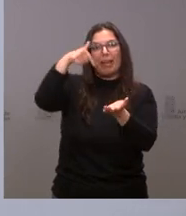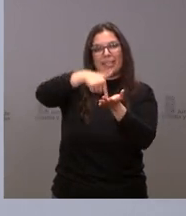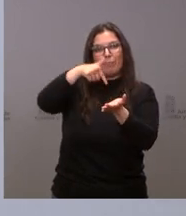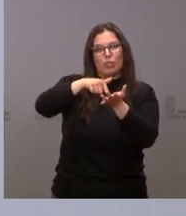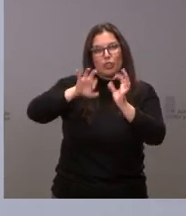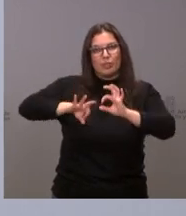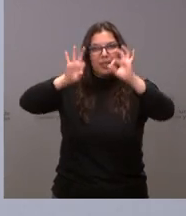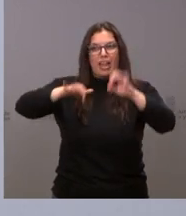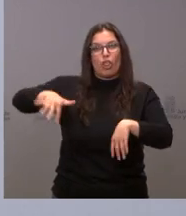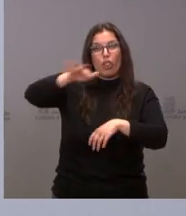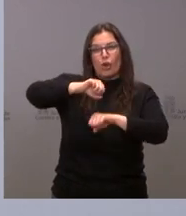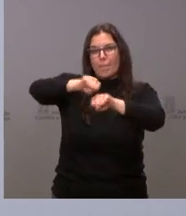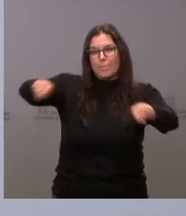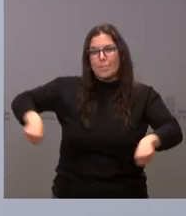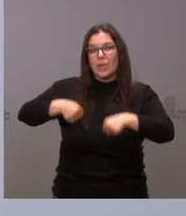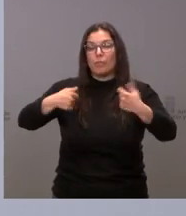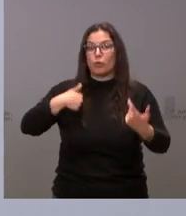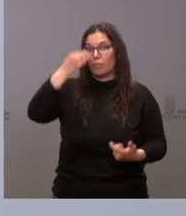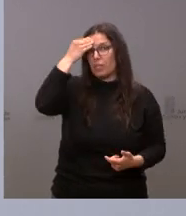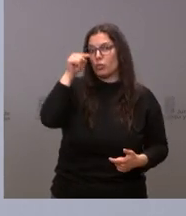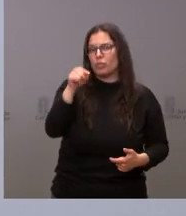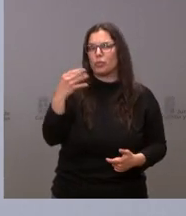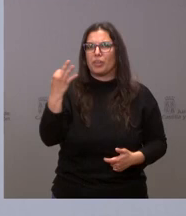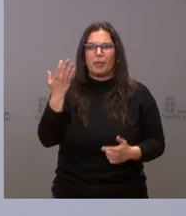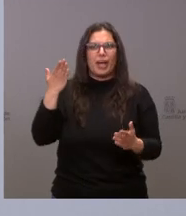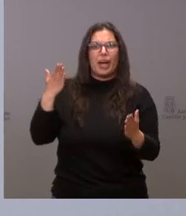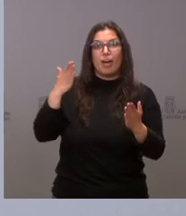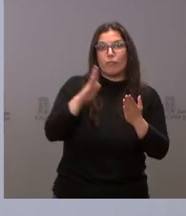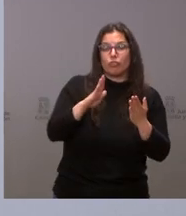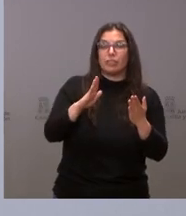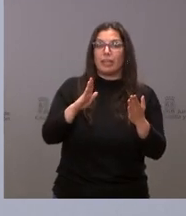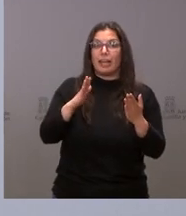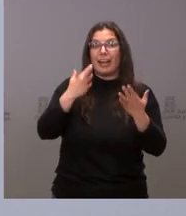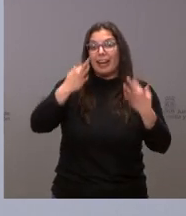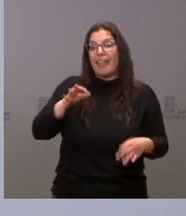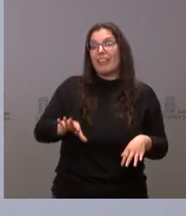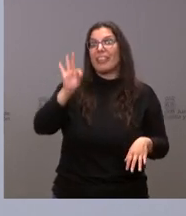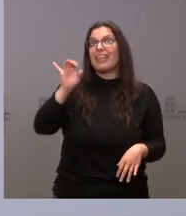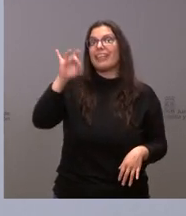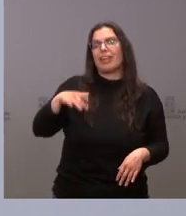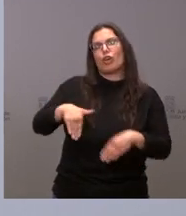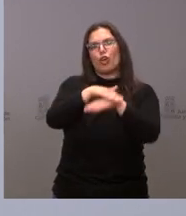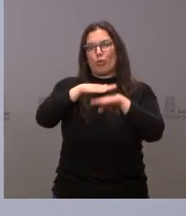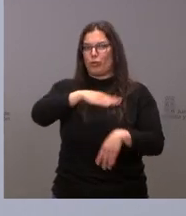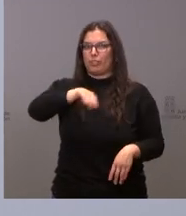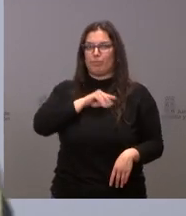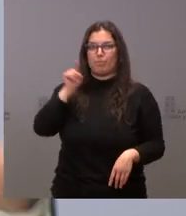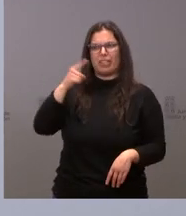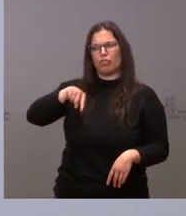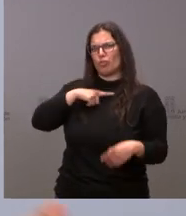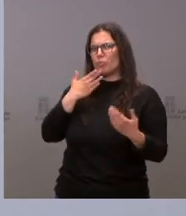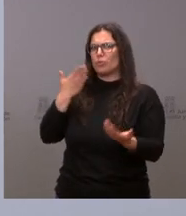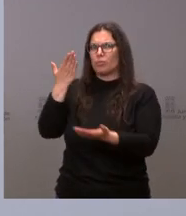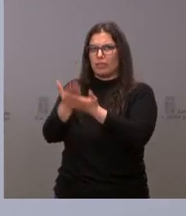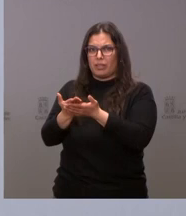diferenciada yo creo que es algo que tiene que afrontar y que tiene que decidir el gobierno de España se lo hemos pedido el